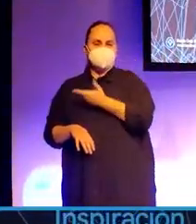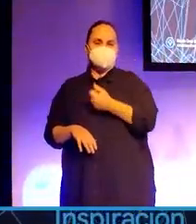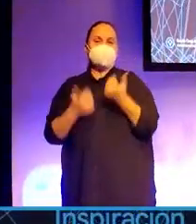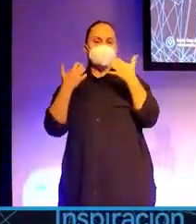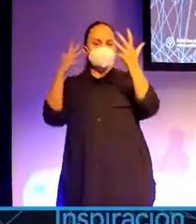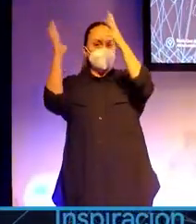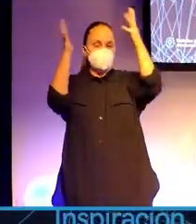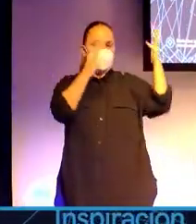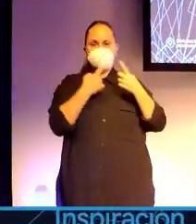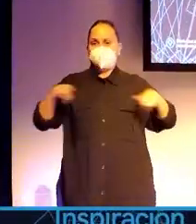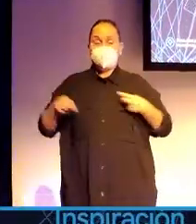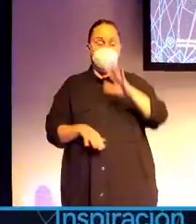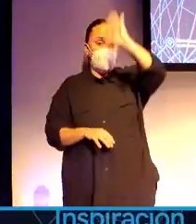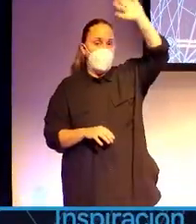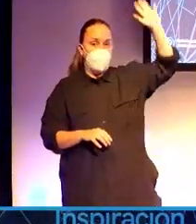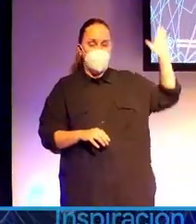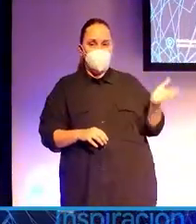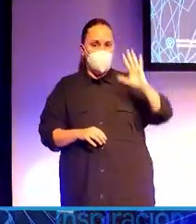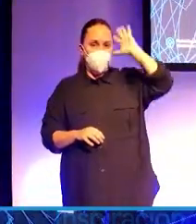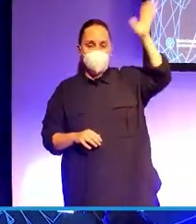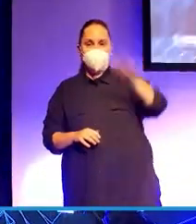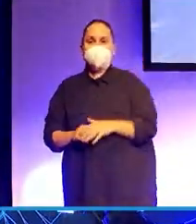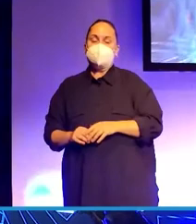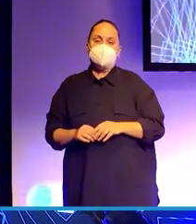Hola, hola, hola, hola. Hola, hola.